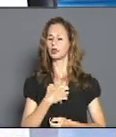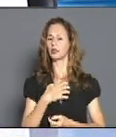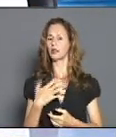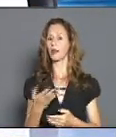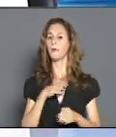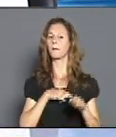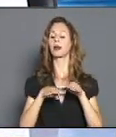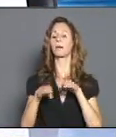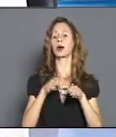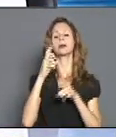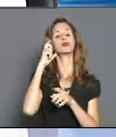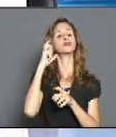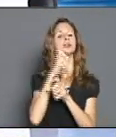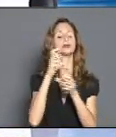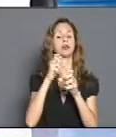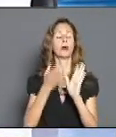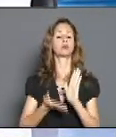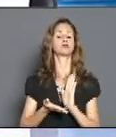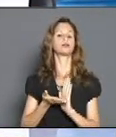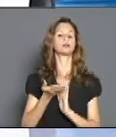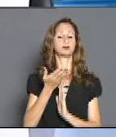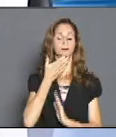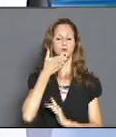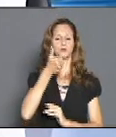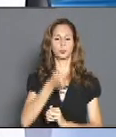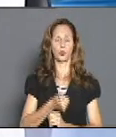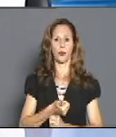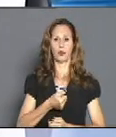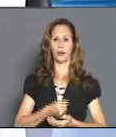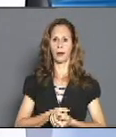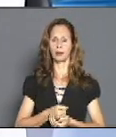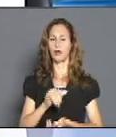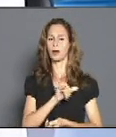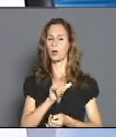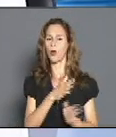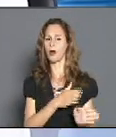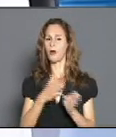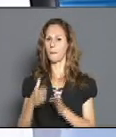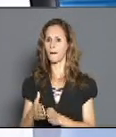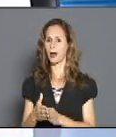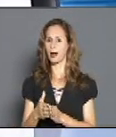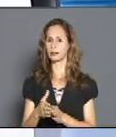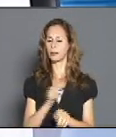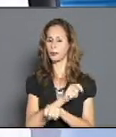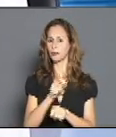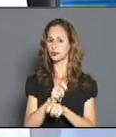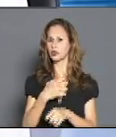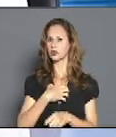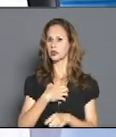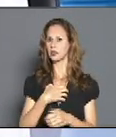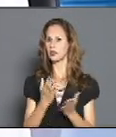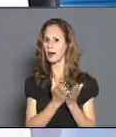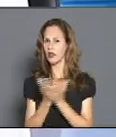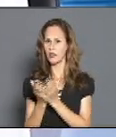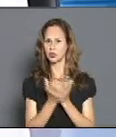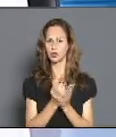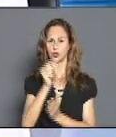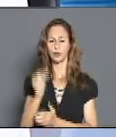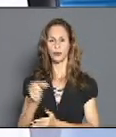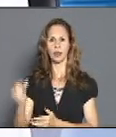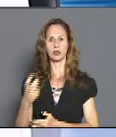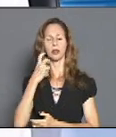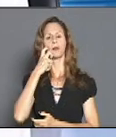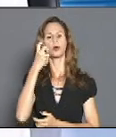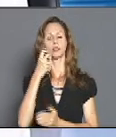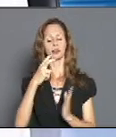preparación científica. Además de los profesores, se evalúan a los estudiantes, o sea, en este proceso,